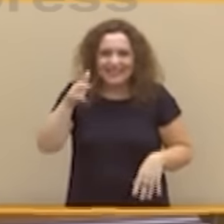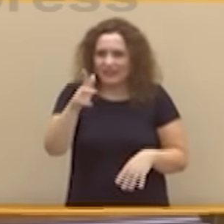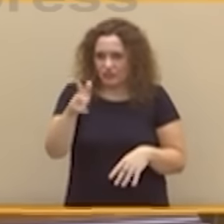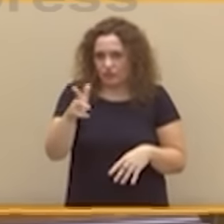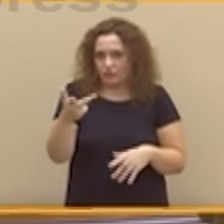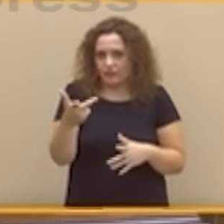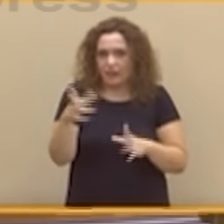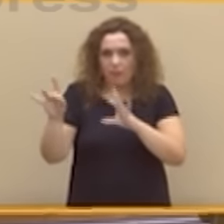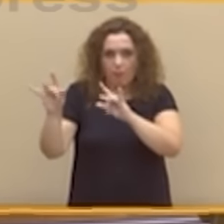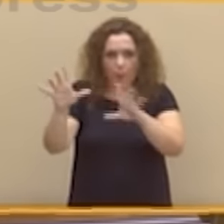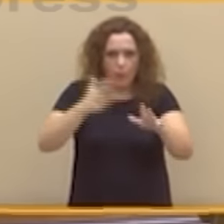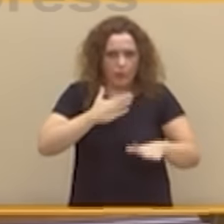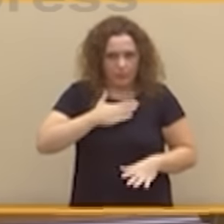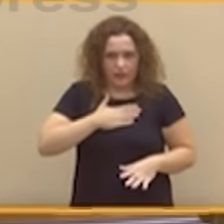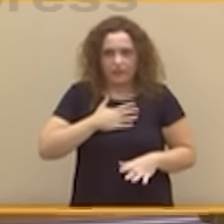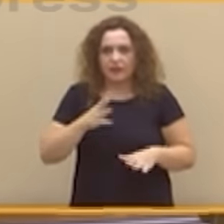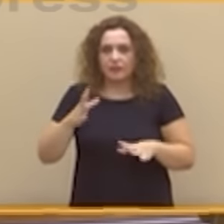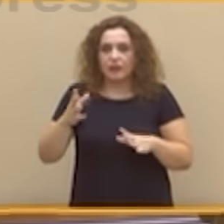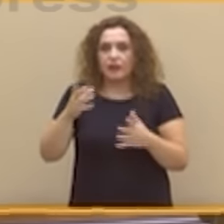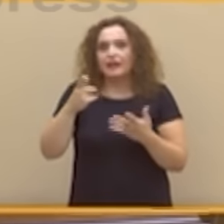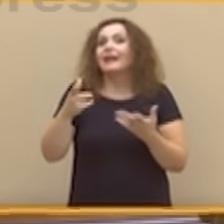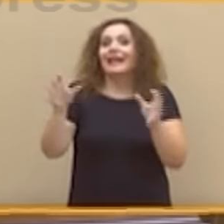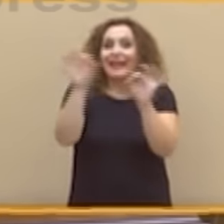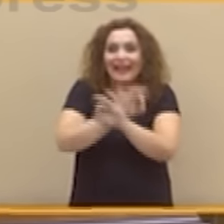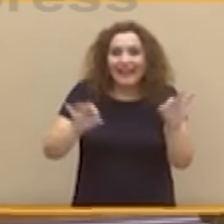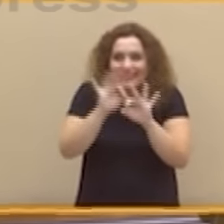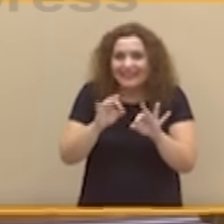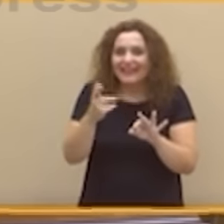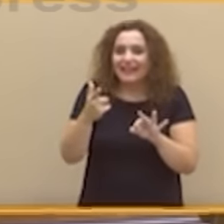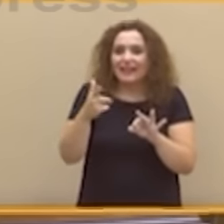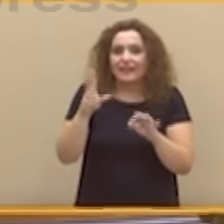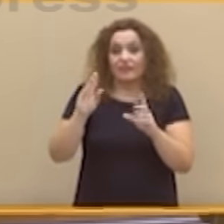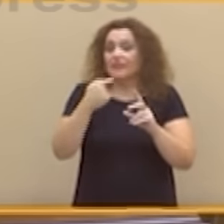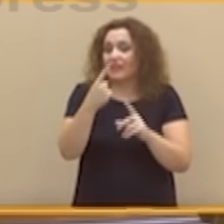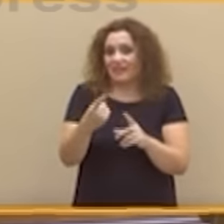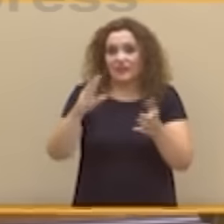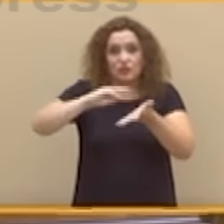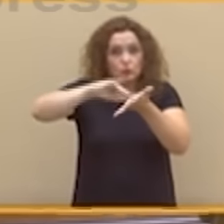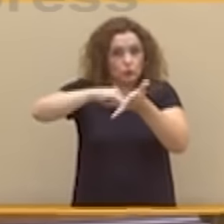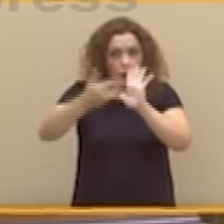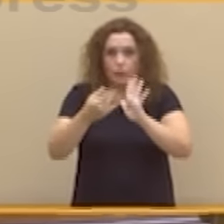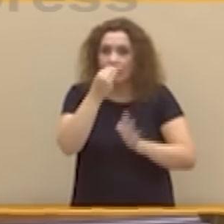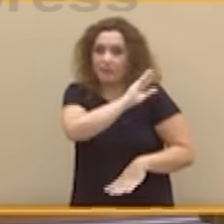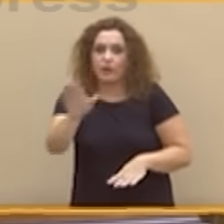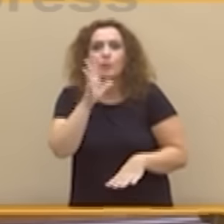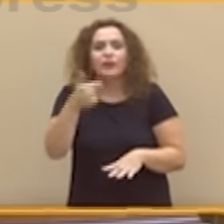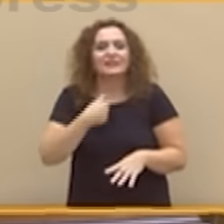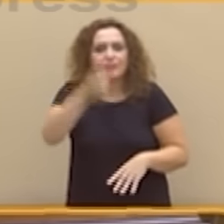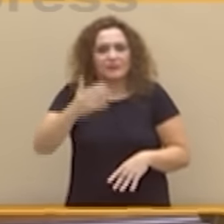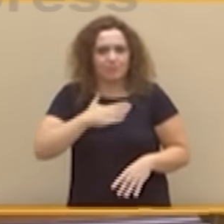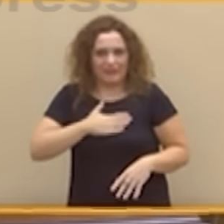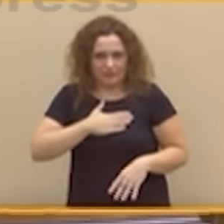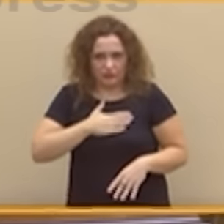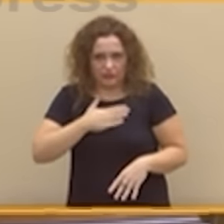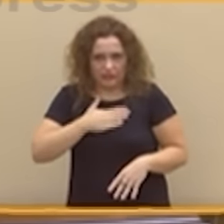tiene el derecho, en una polémica, de decir que su solución es la mejor porque es la más patriótica. Se necesita que, además de ser